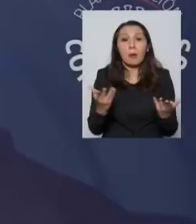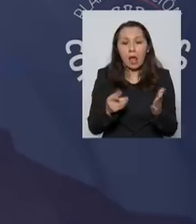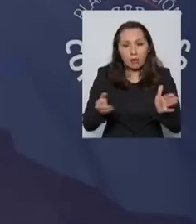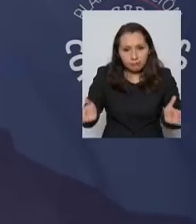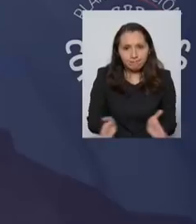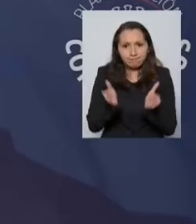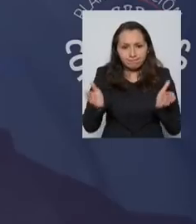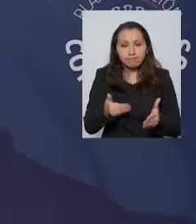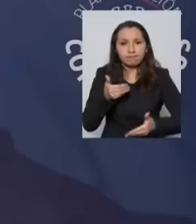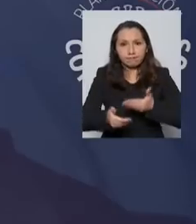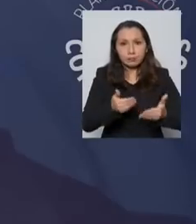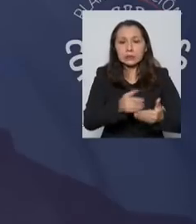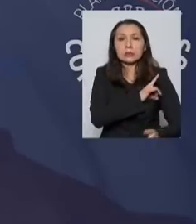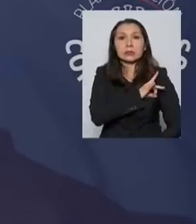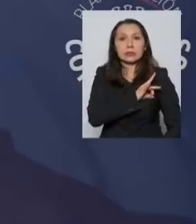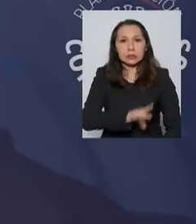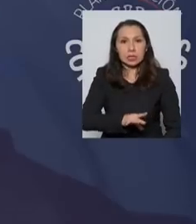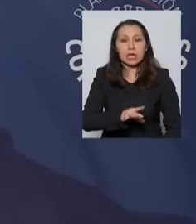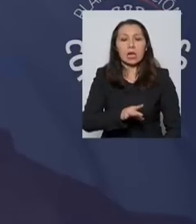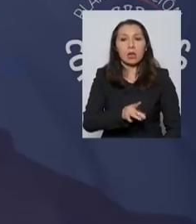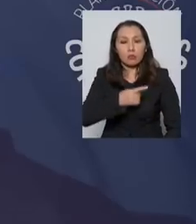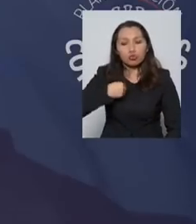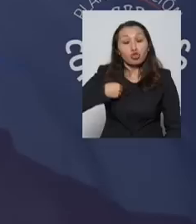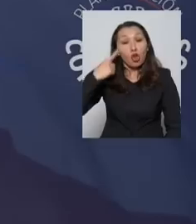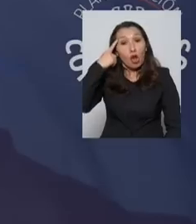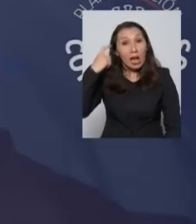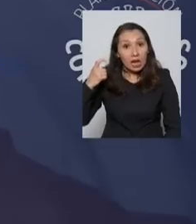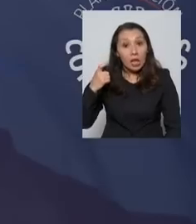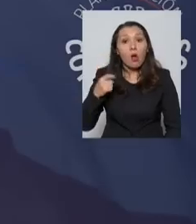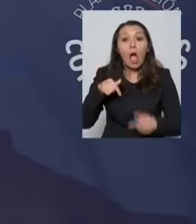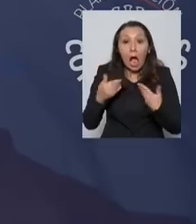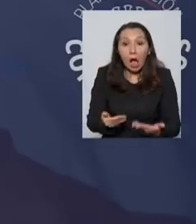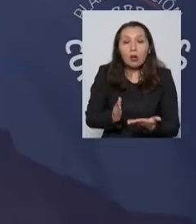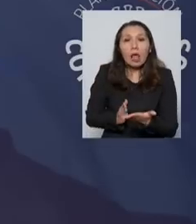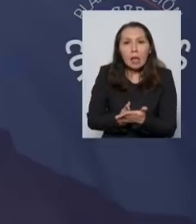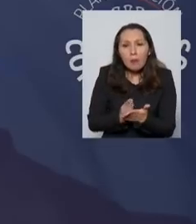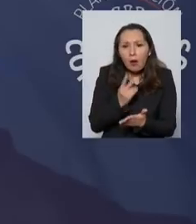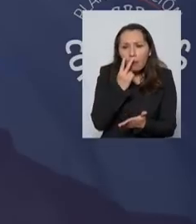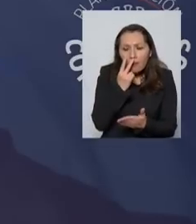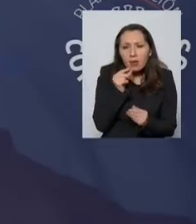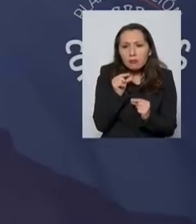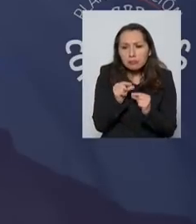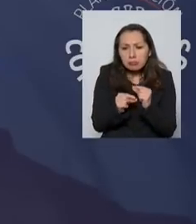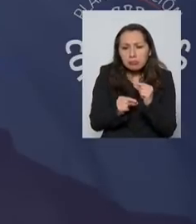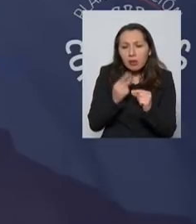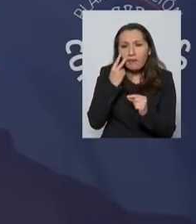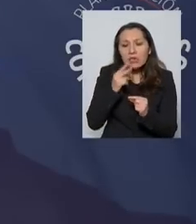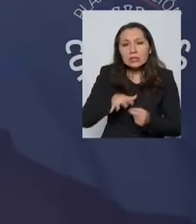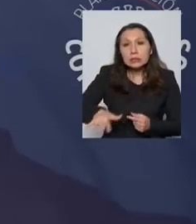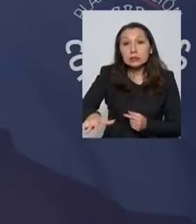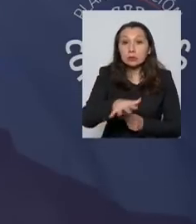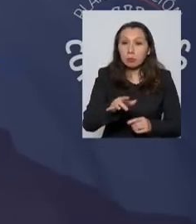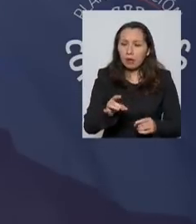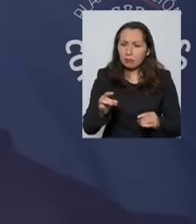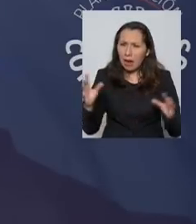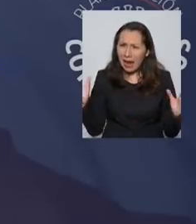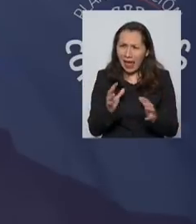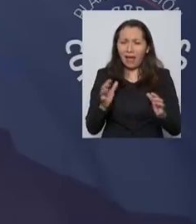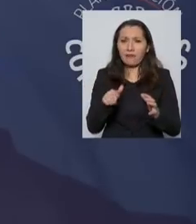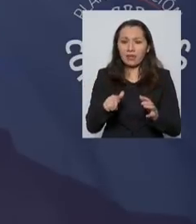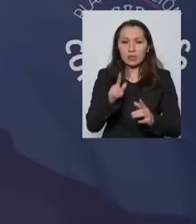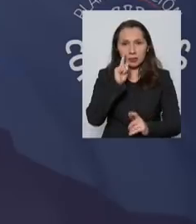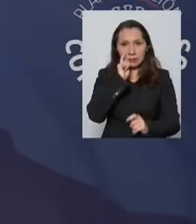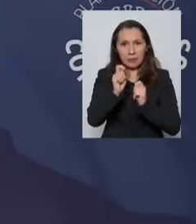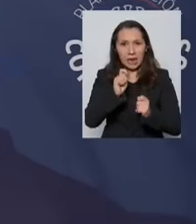adelante a Chile como creo que está empezando a verse de una situación gravísima de